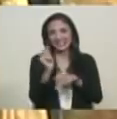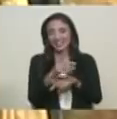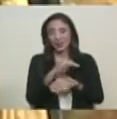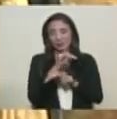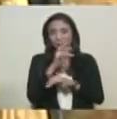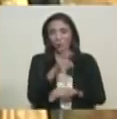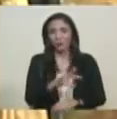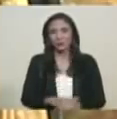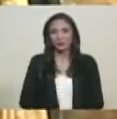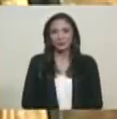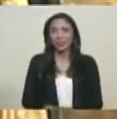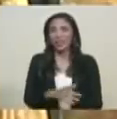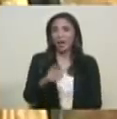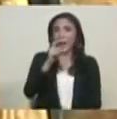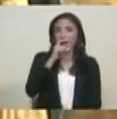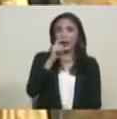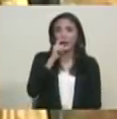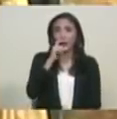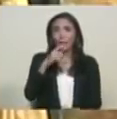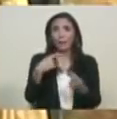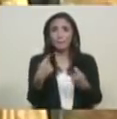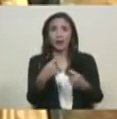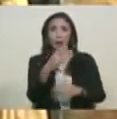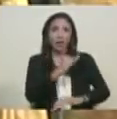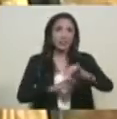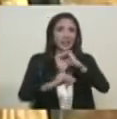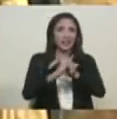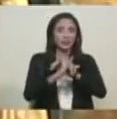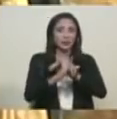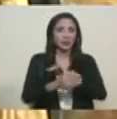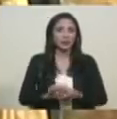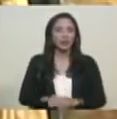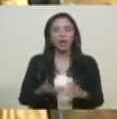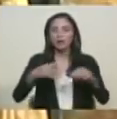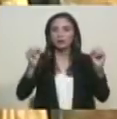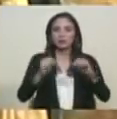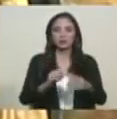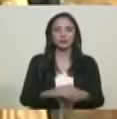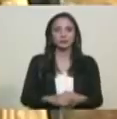Ah, ahora Maduro va a poner el precio internacional. Sí lo voy a poner.